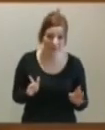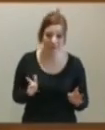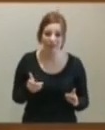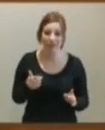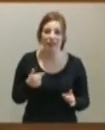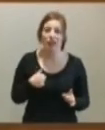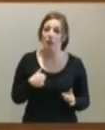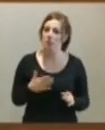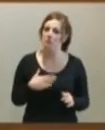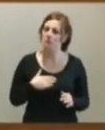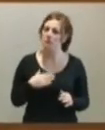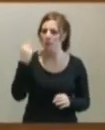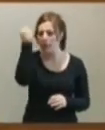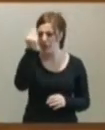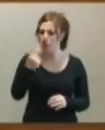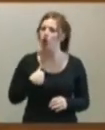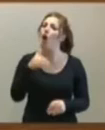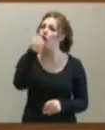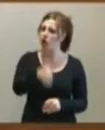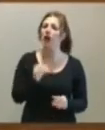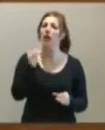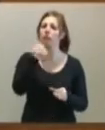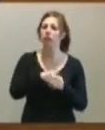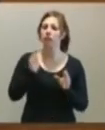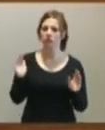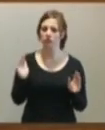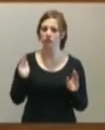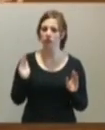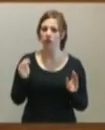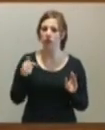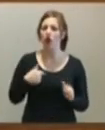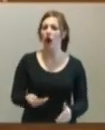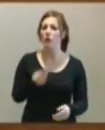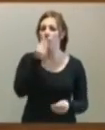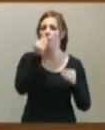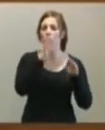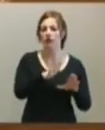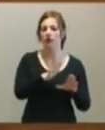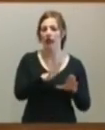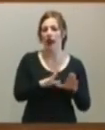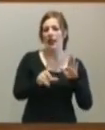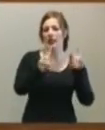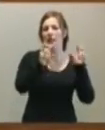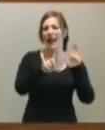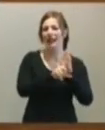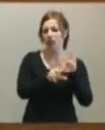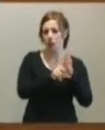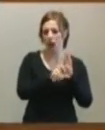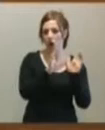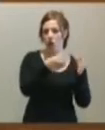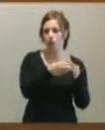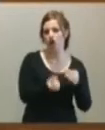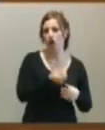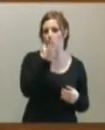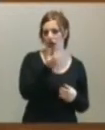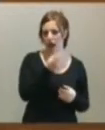favor del acuerdo de legislatura con el Partido Socialista. Voy a